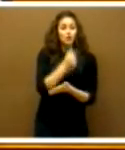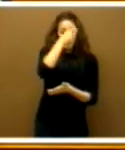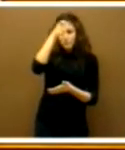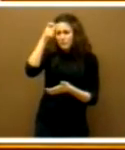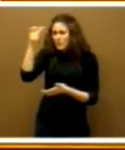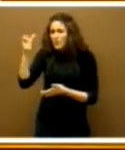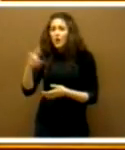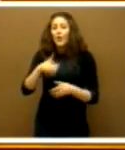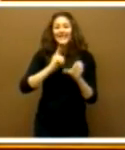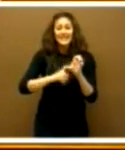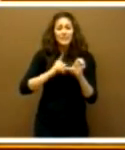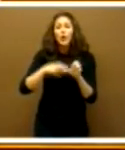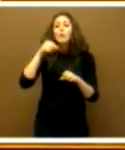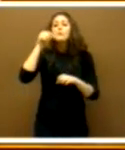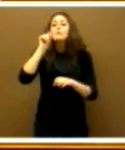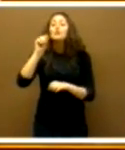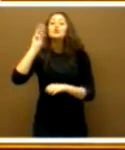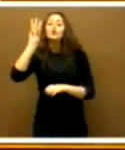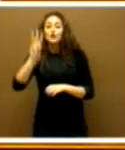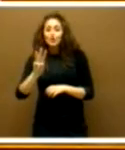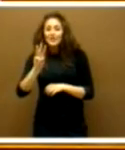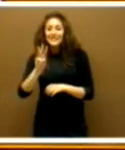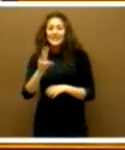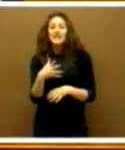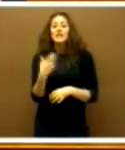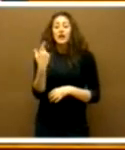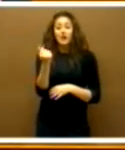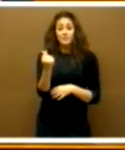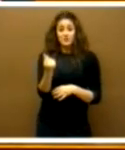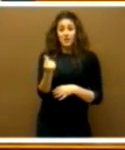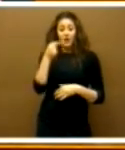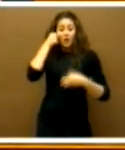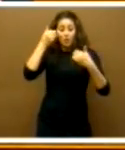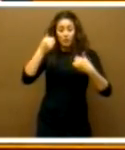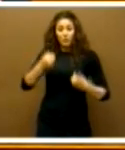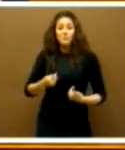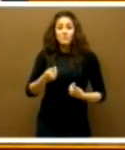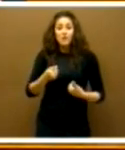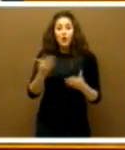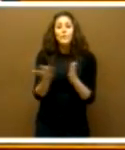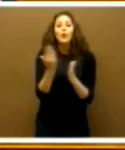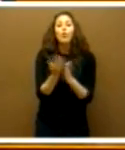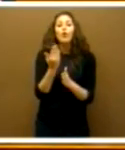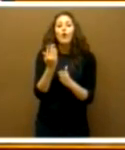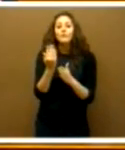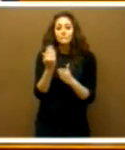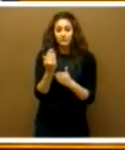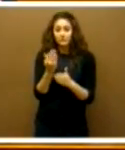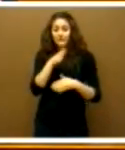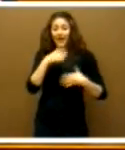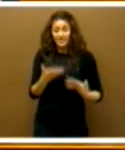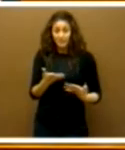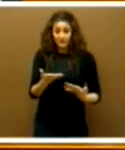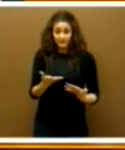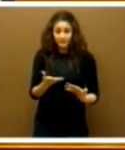pueblos de Extremadura, punto tres, pérdida de capital humano en la población activa. Señora consejera, es que ustedes mismos